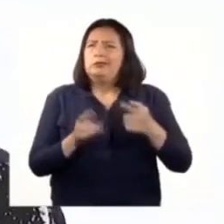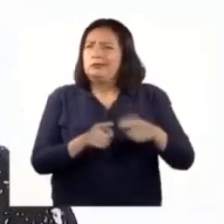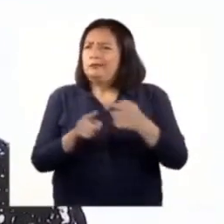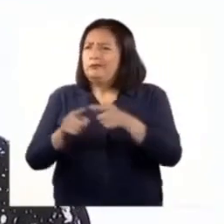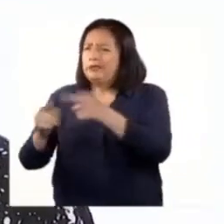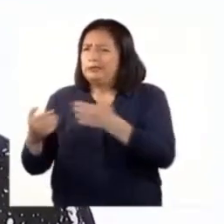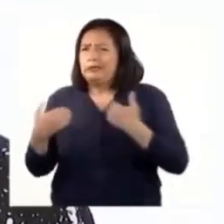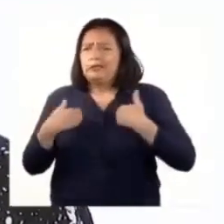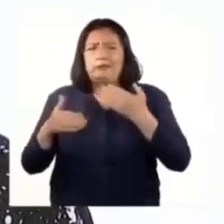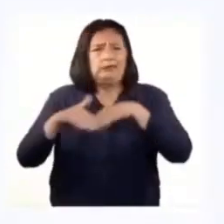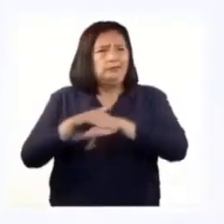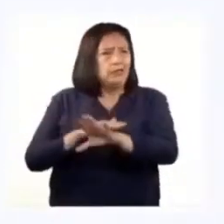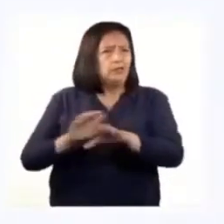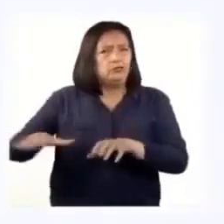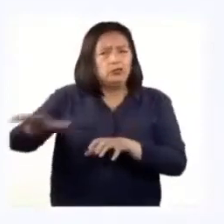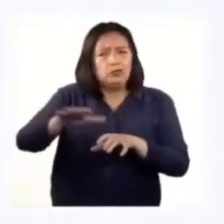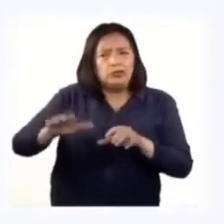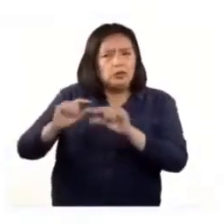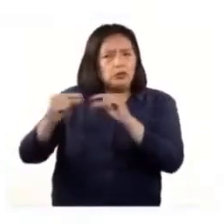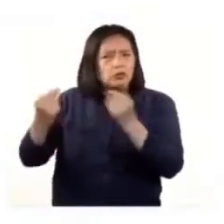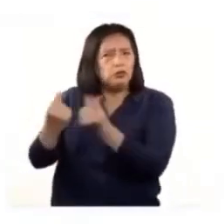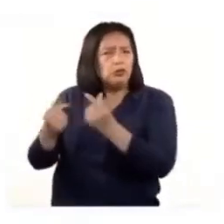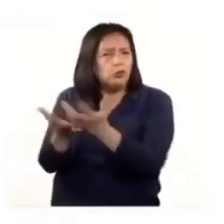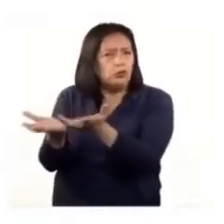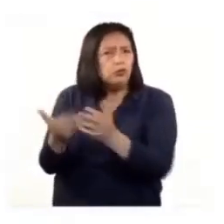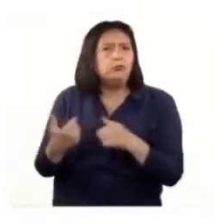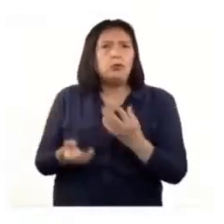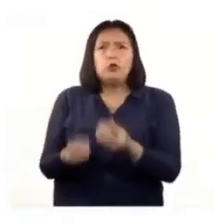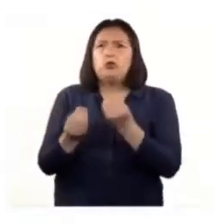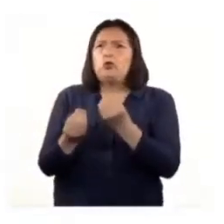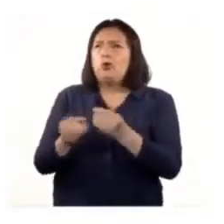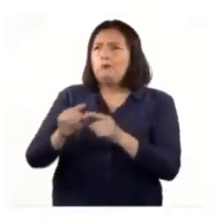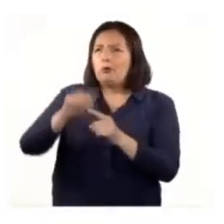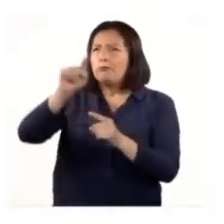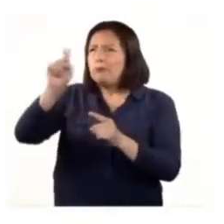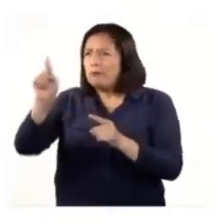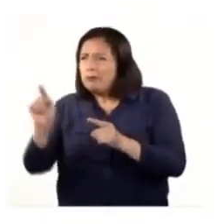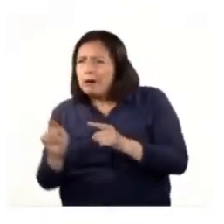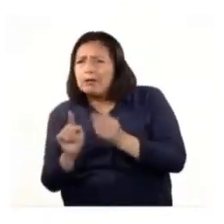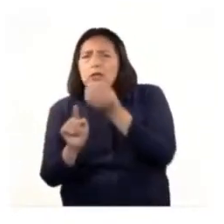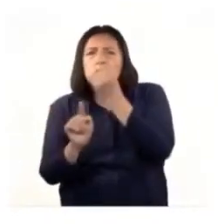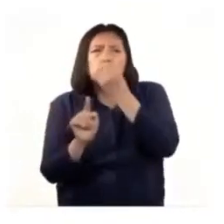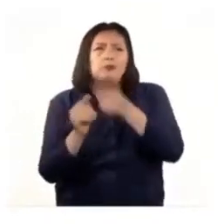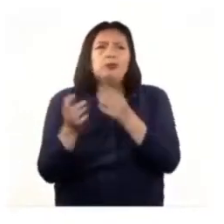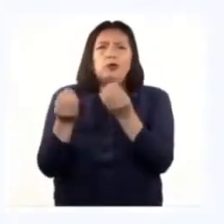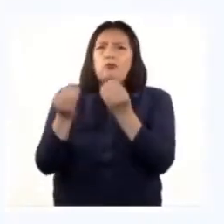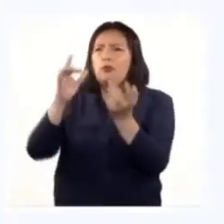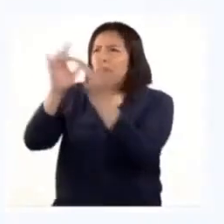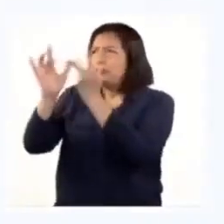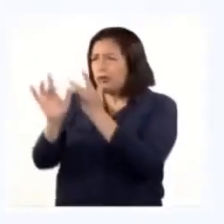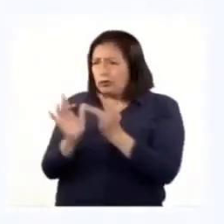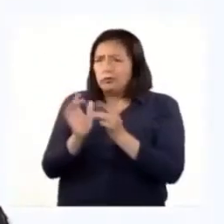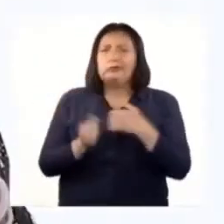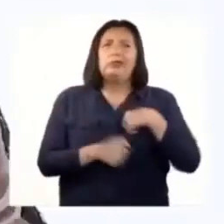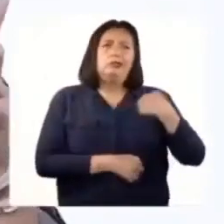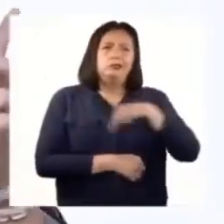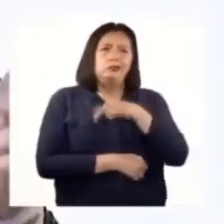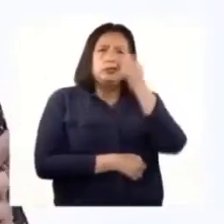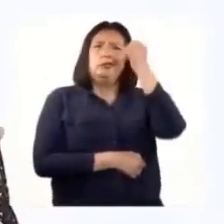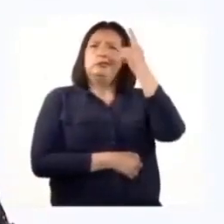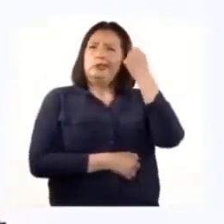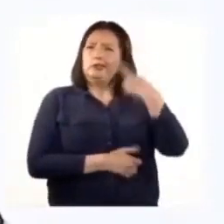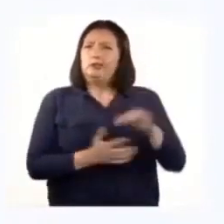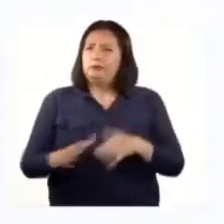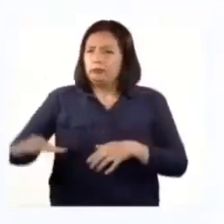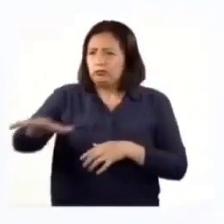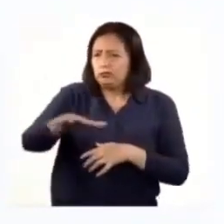animales dentro de sus ecosistemas y cómo se integran en cada cadena alimentaria que terminan conectándose entre ellas. Entendimos que los